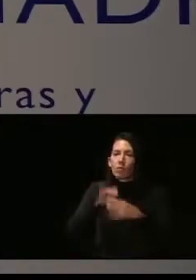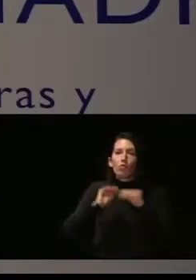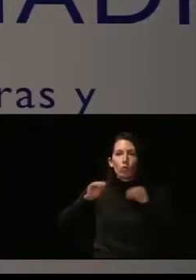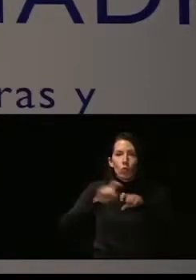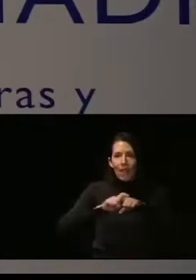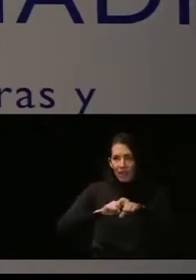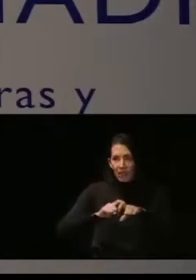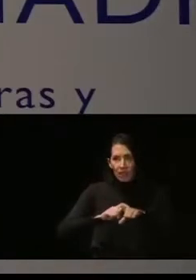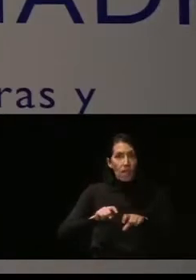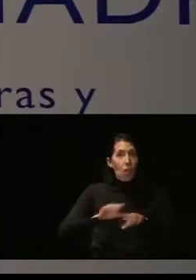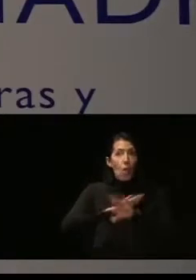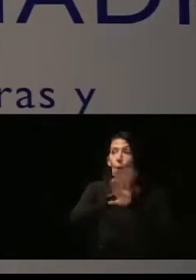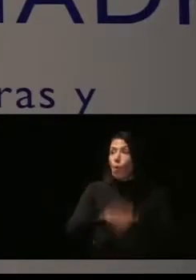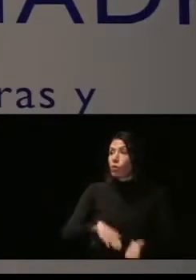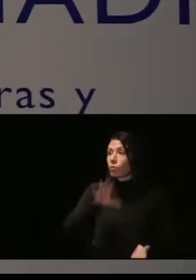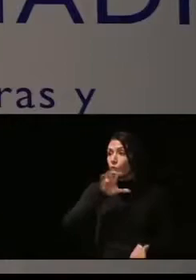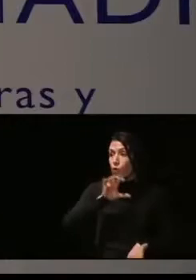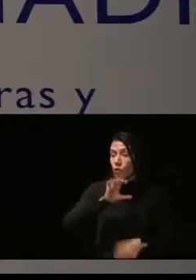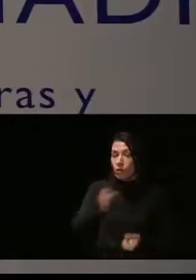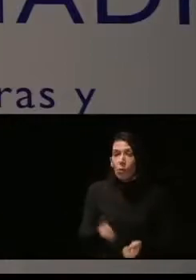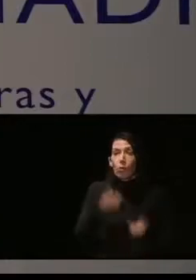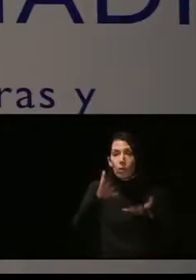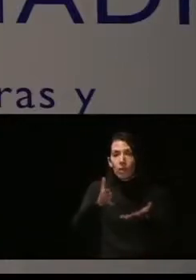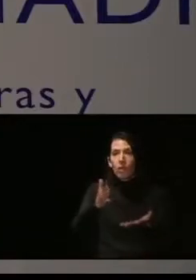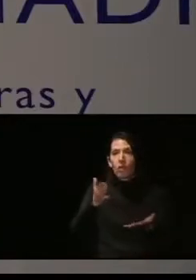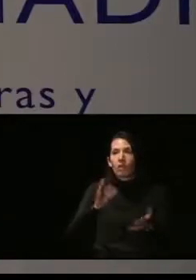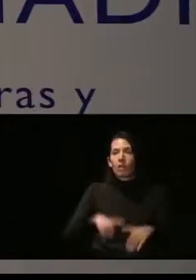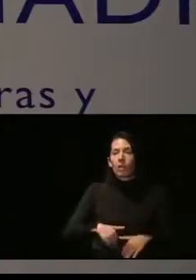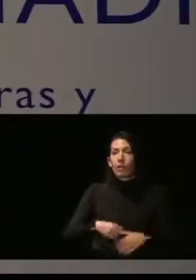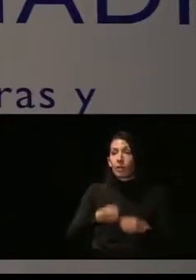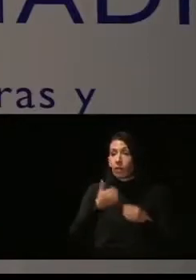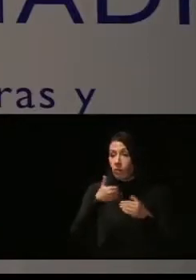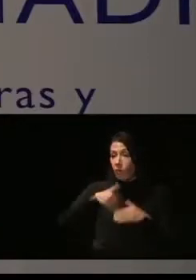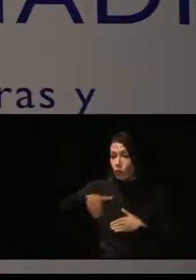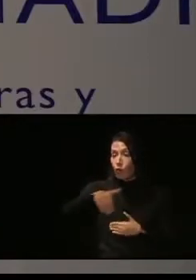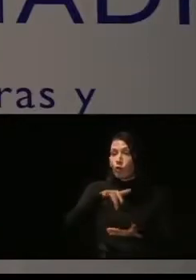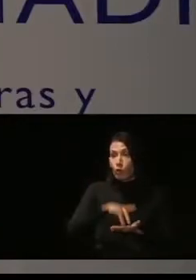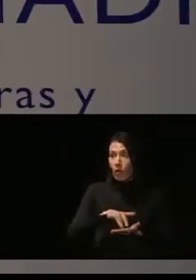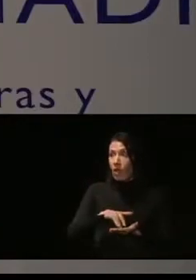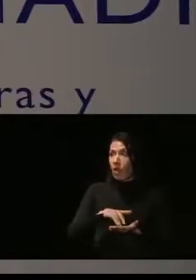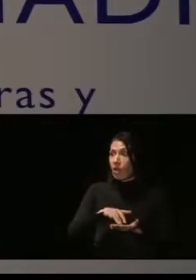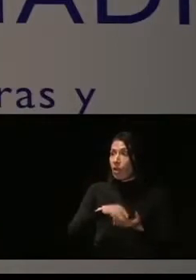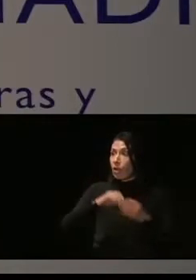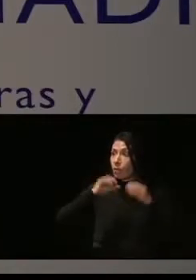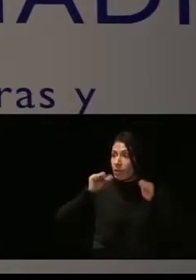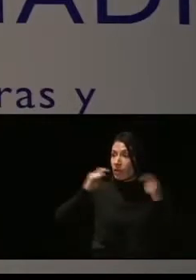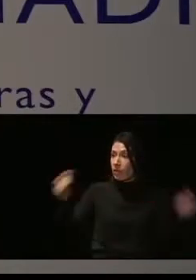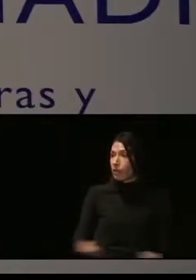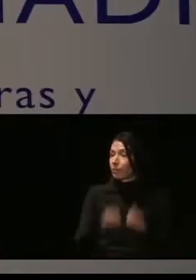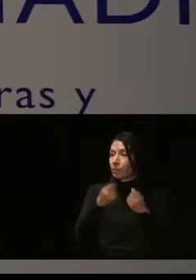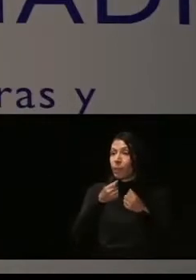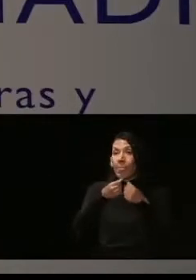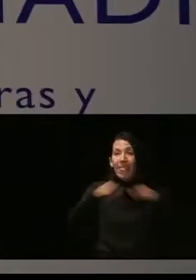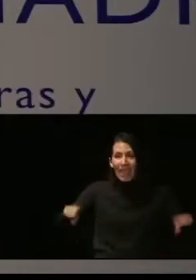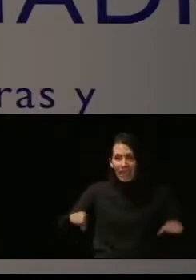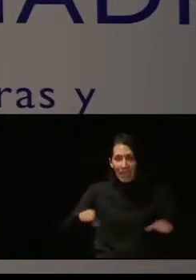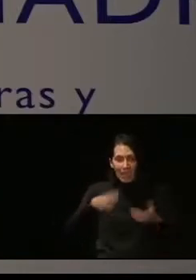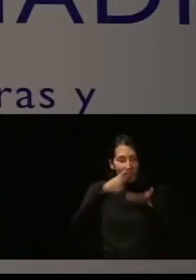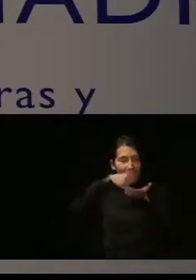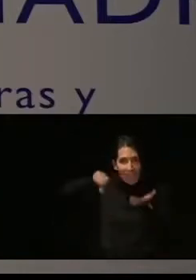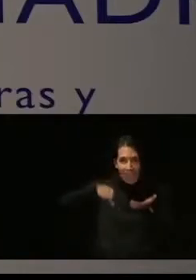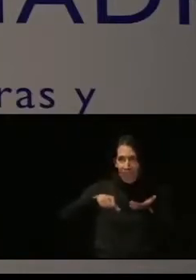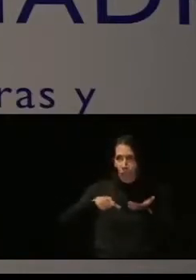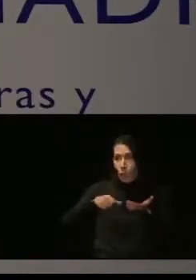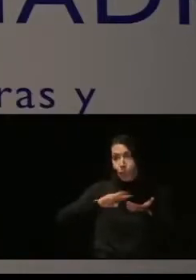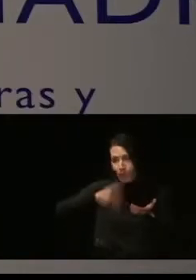Finalmente, una curiosidad, ¿no? Y es que se nos viene un etiquetado inclusivo. El Gobierno, en el plazo de un